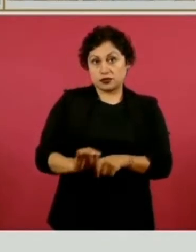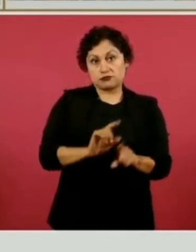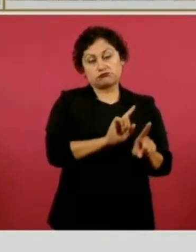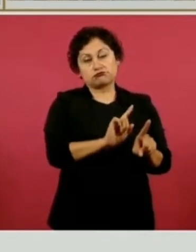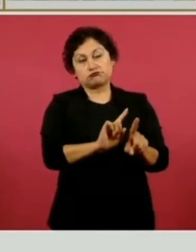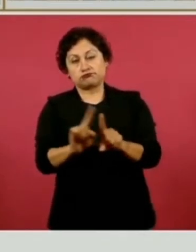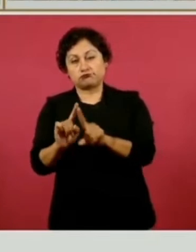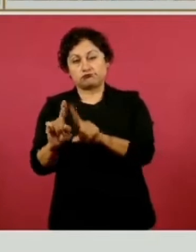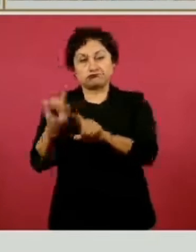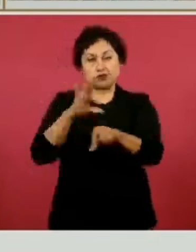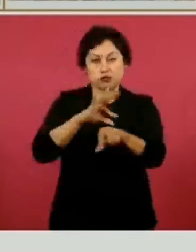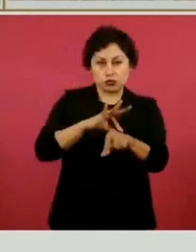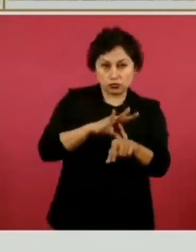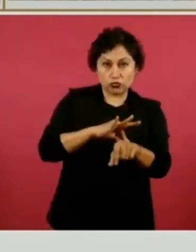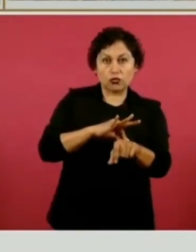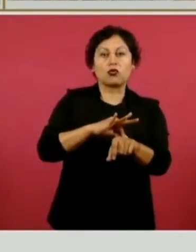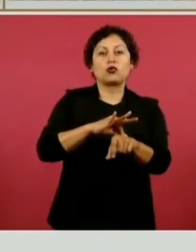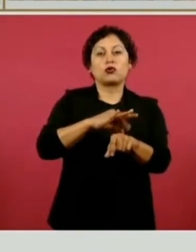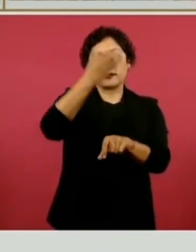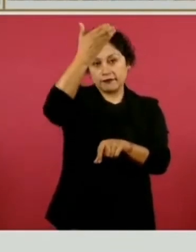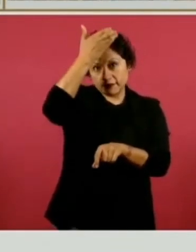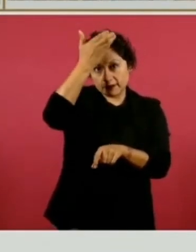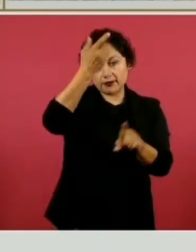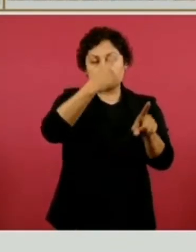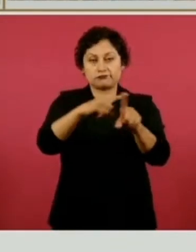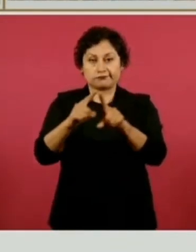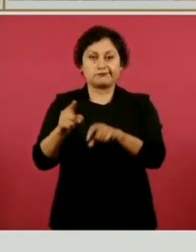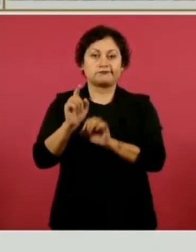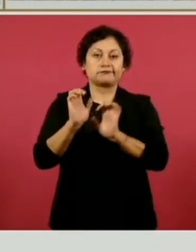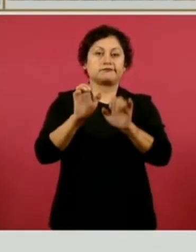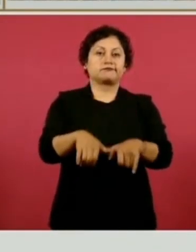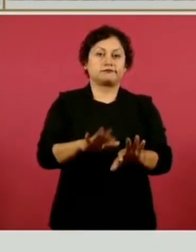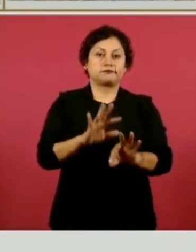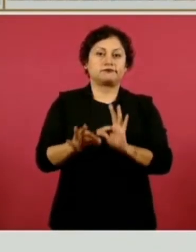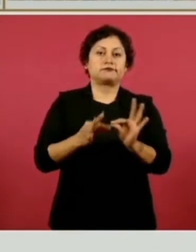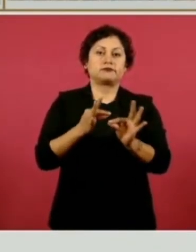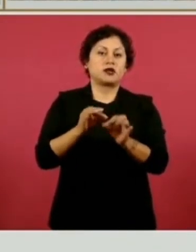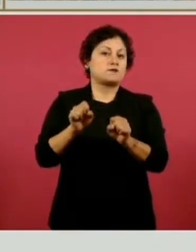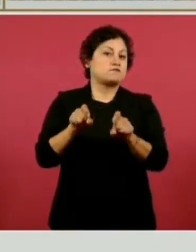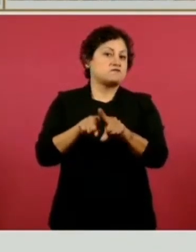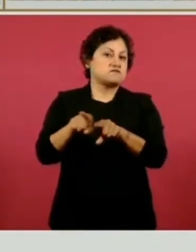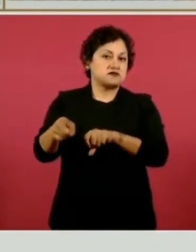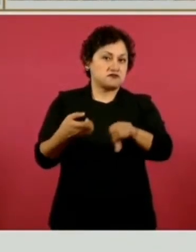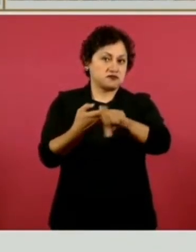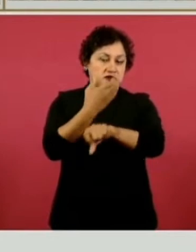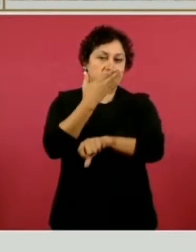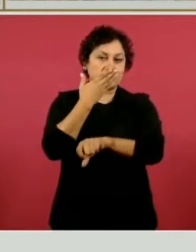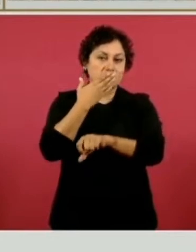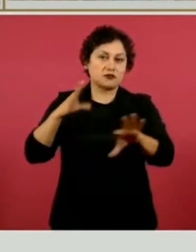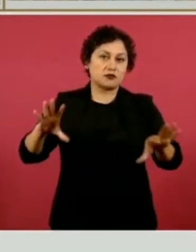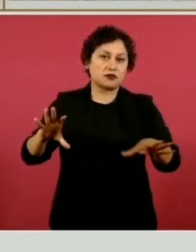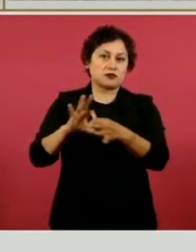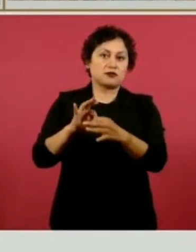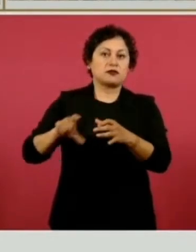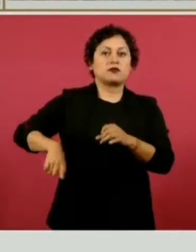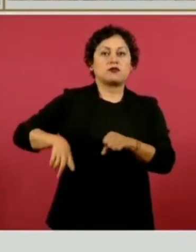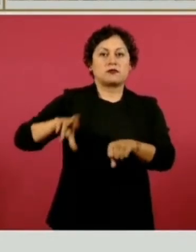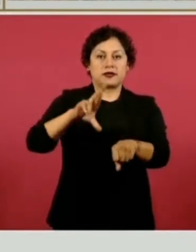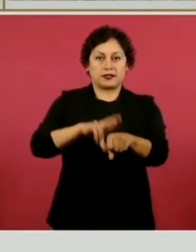categorías de enfermería. Allá también estamos trabajando con el gobernador Durazo en el hospital de Bicam Switch